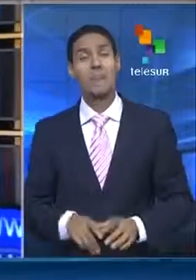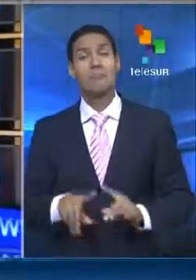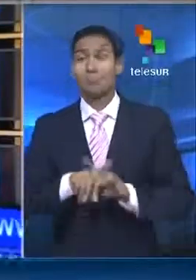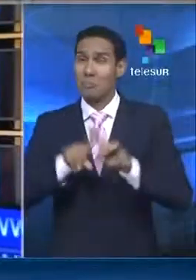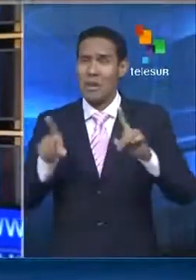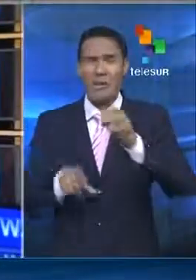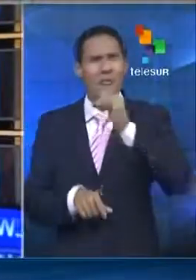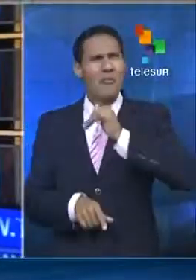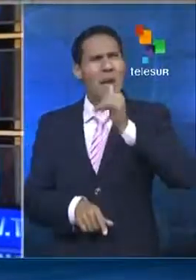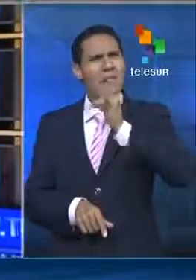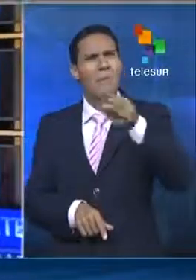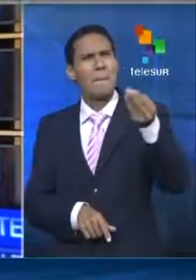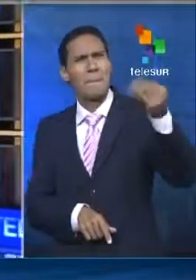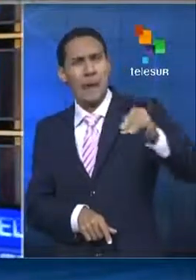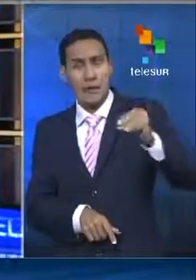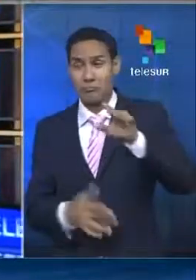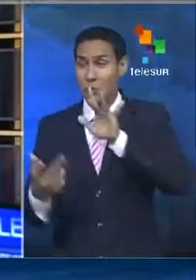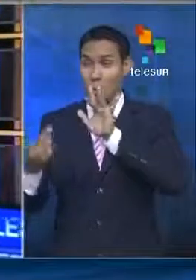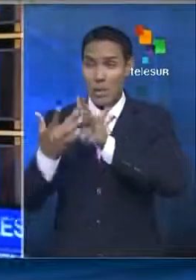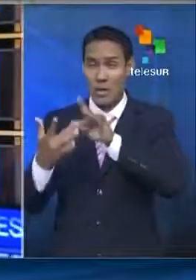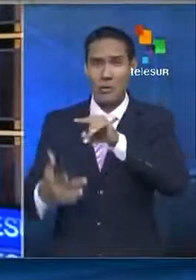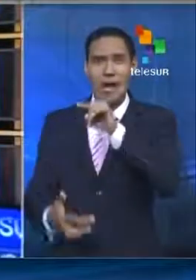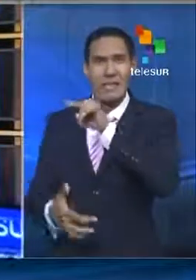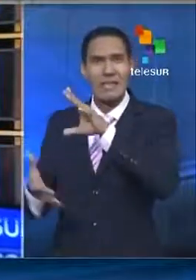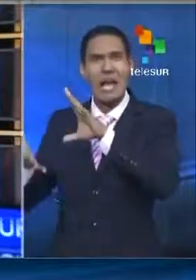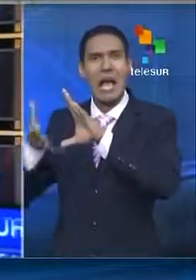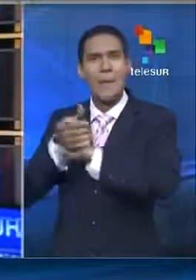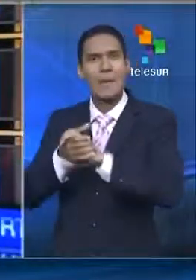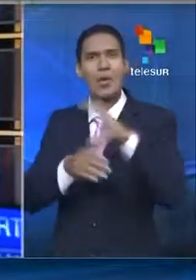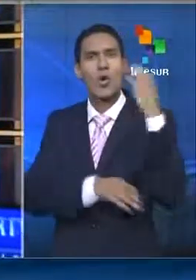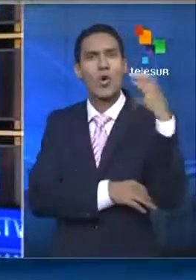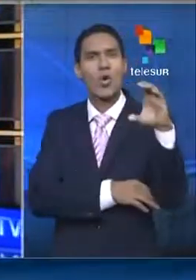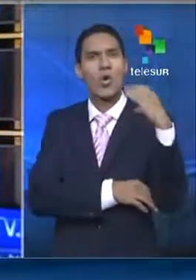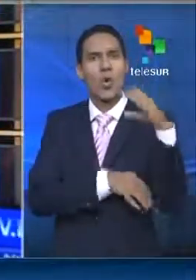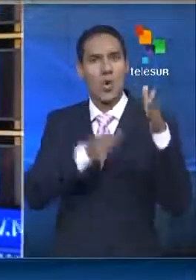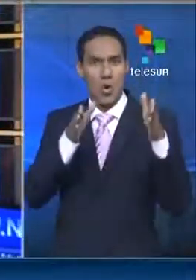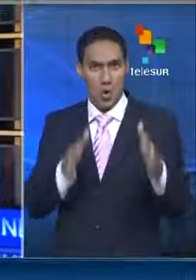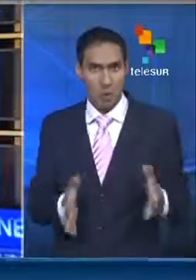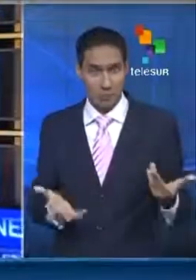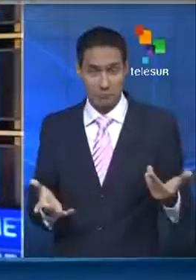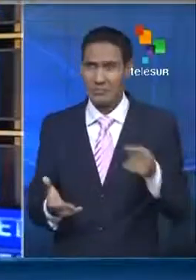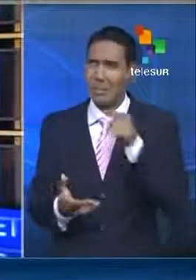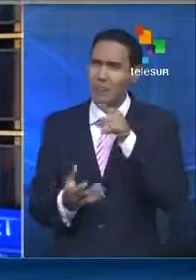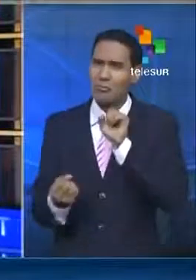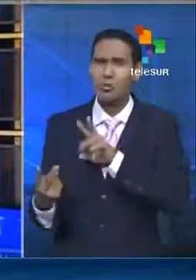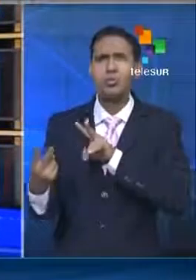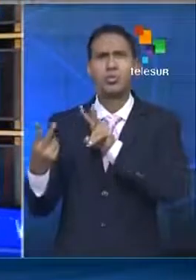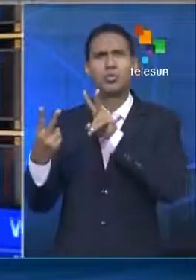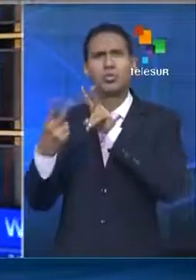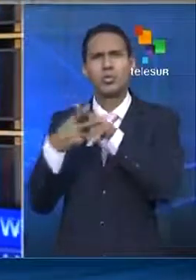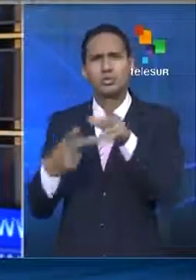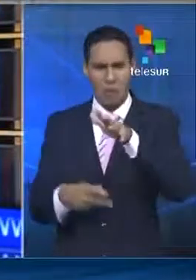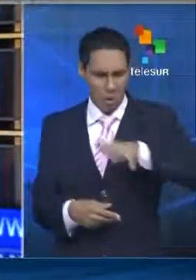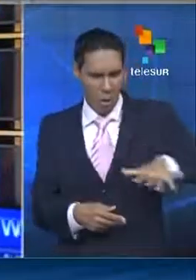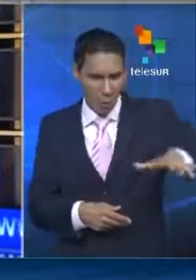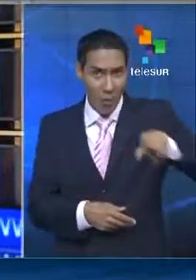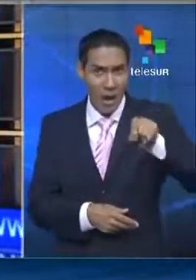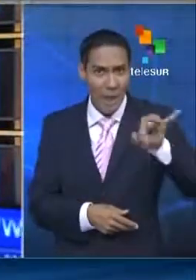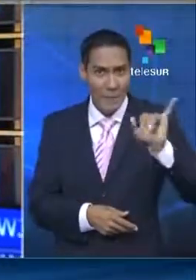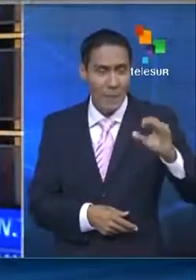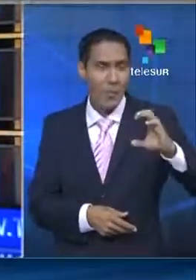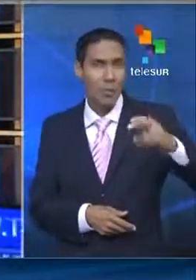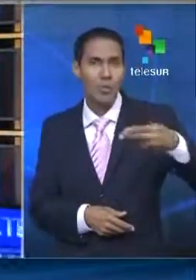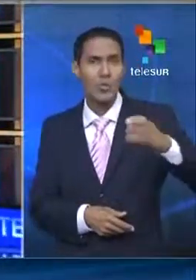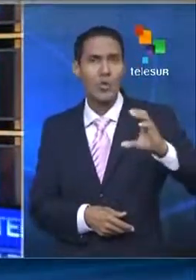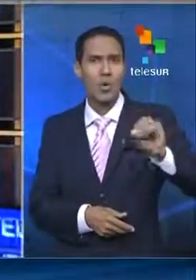Y para ampliar esta información nos ponemos en contacto con nuestro corresponsal en Colombia, Vladimir Carrillo, quien se encuentra siguiendo estos